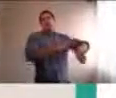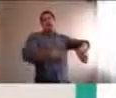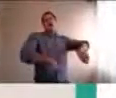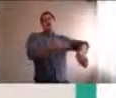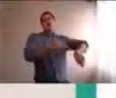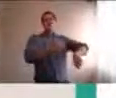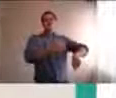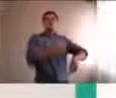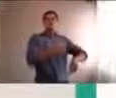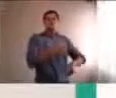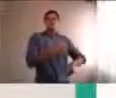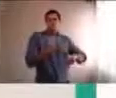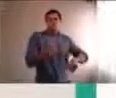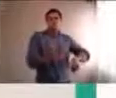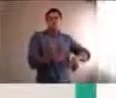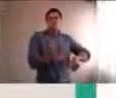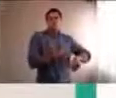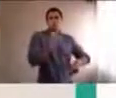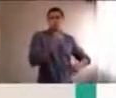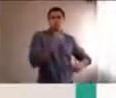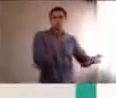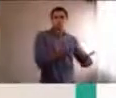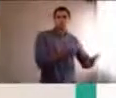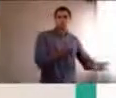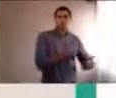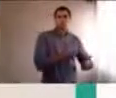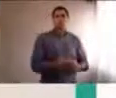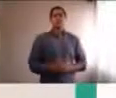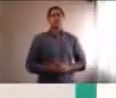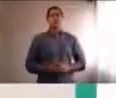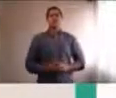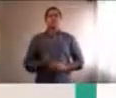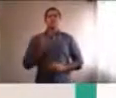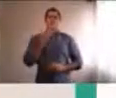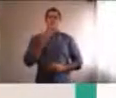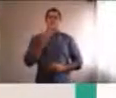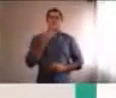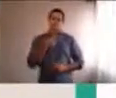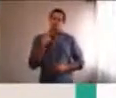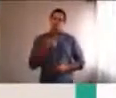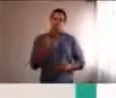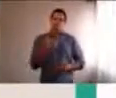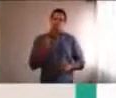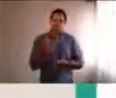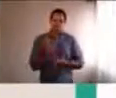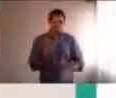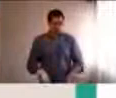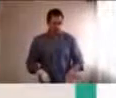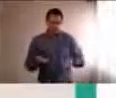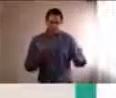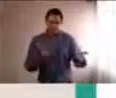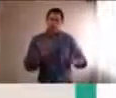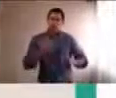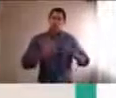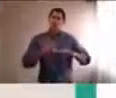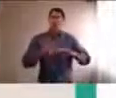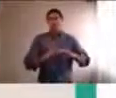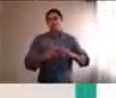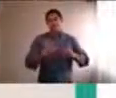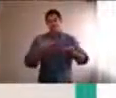Pensamos en herramientas, creo que, poder ofrecerles hoy herramientas, que creo que es una de nuestras fortalezas, como, como trabajo de equipo,